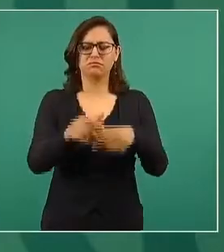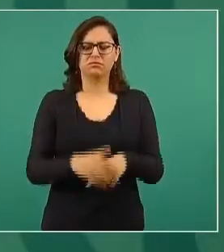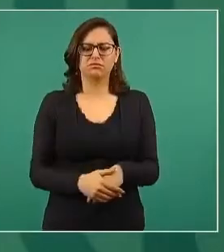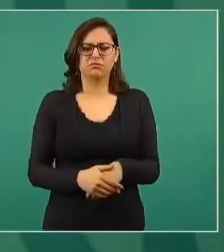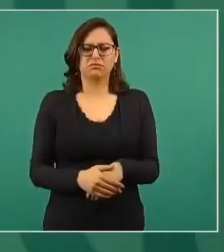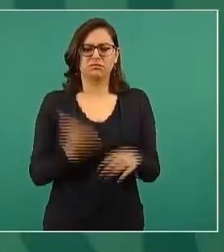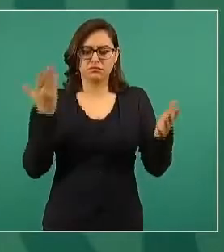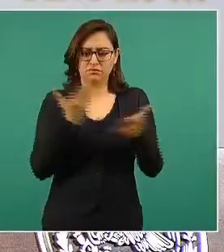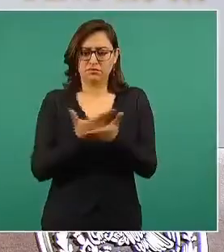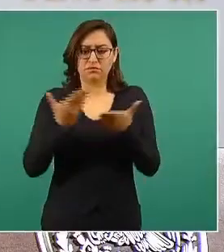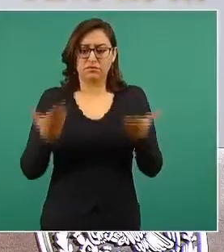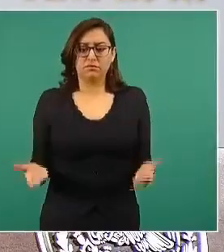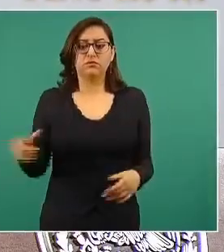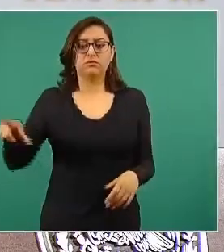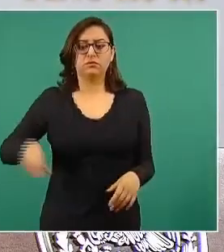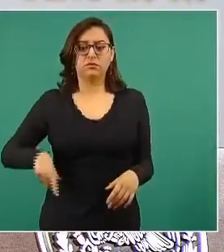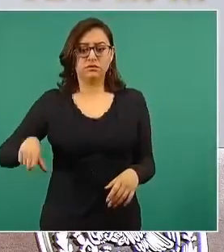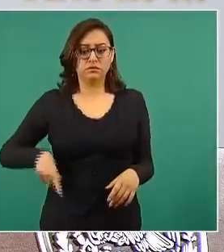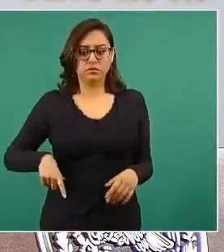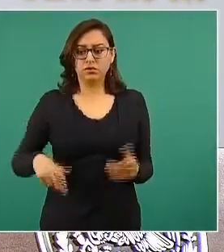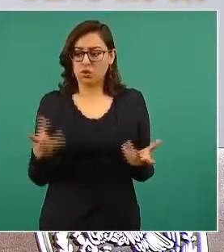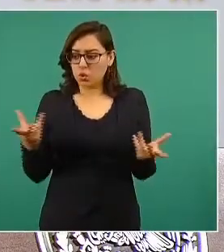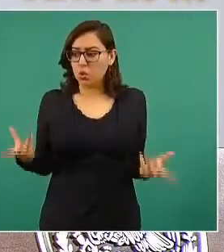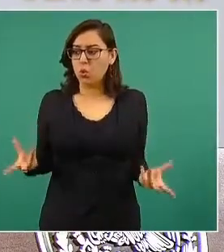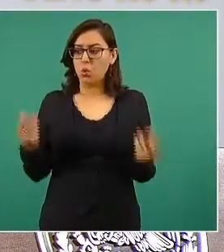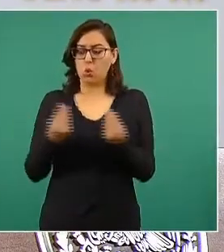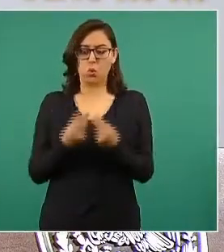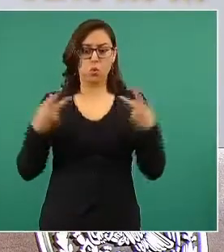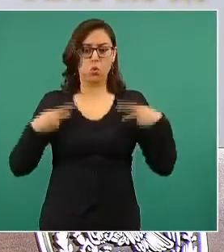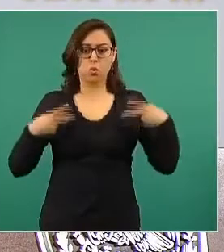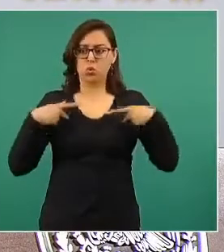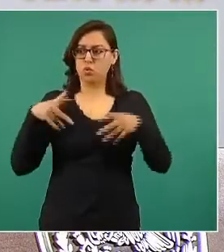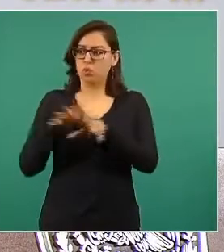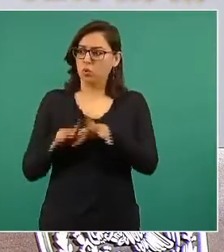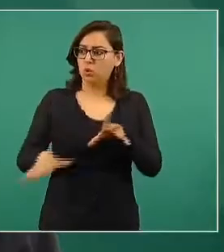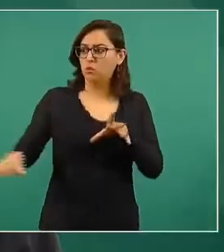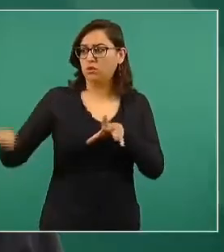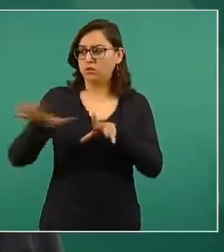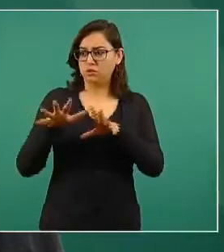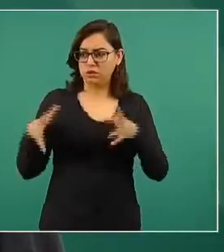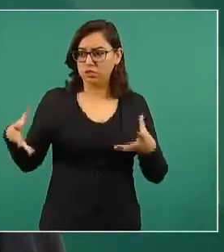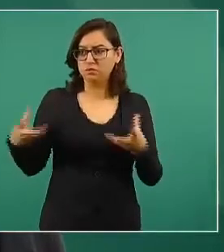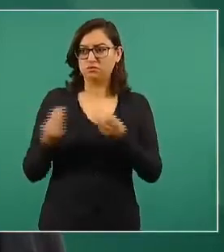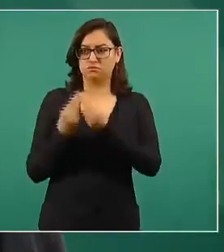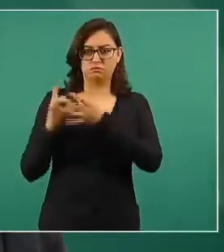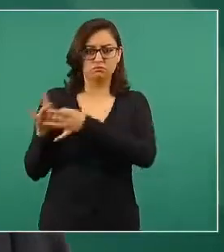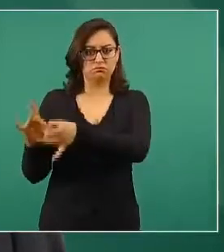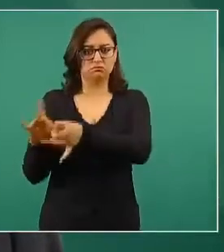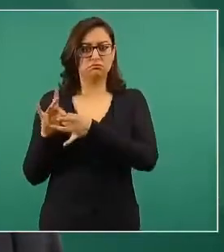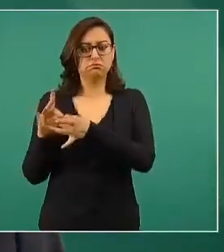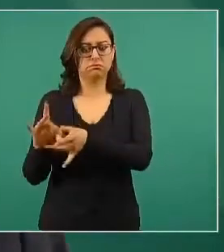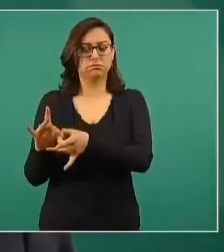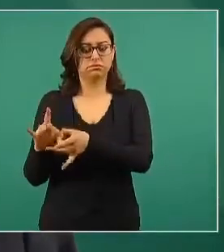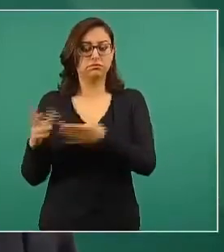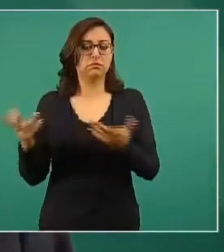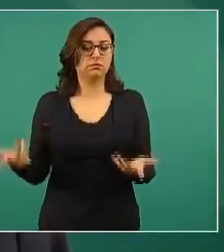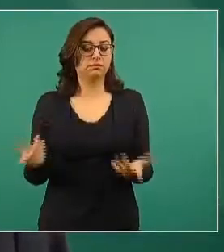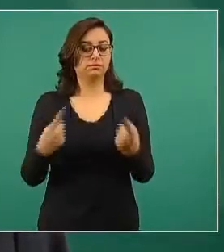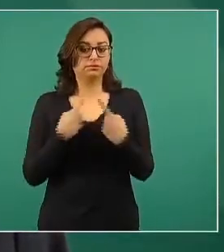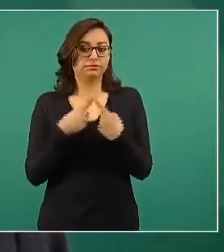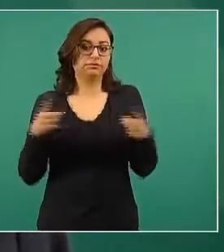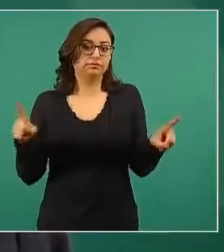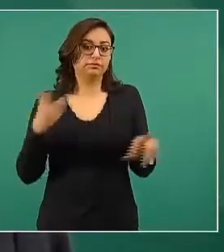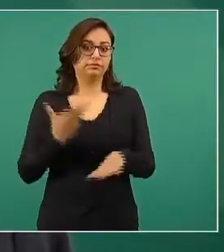el pueblo, para la gente. No es como antes, cuando en Coahuila